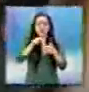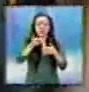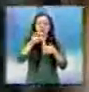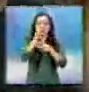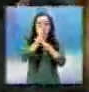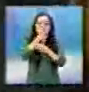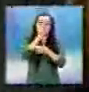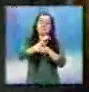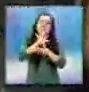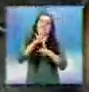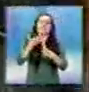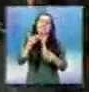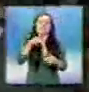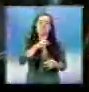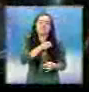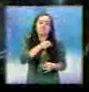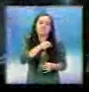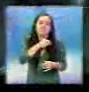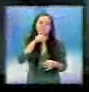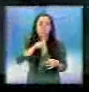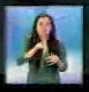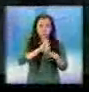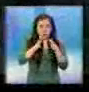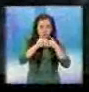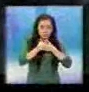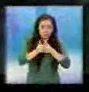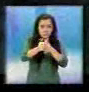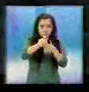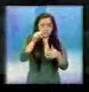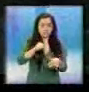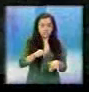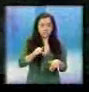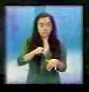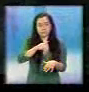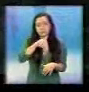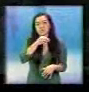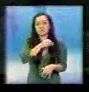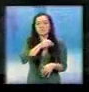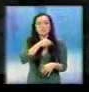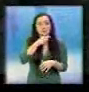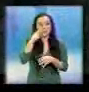Si su gobierno entra en crisis, siga este decálogo sencillo.